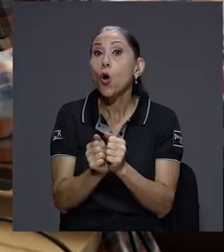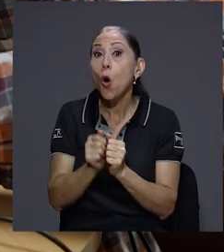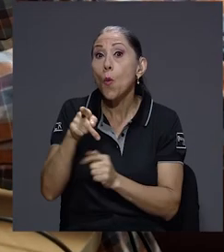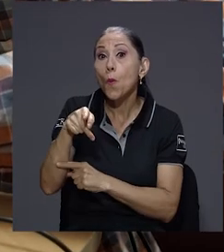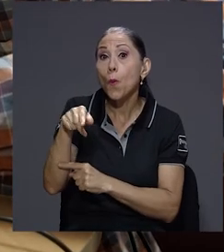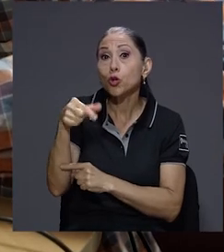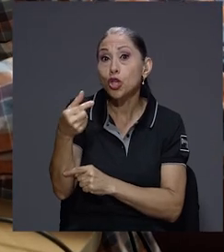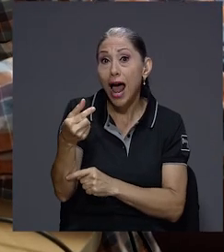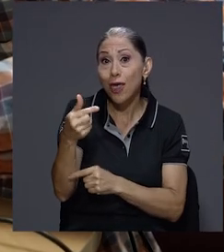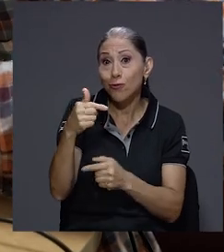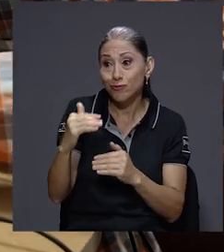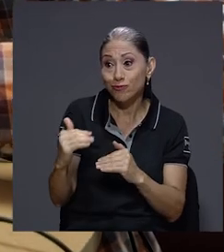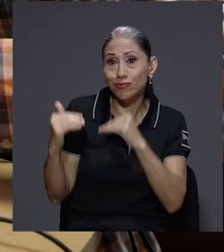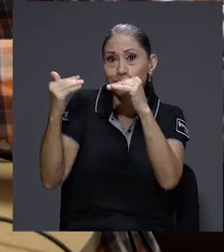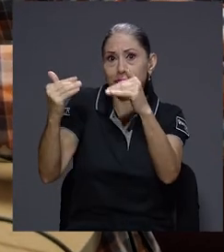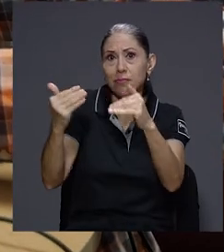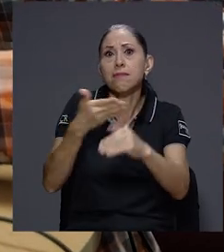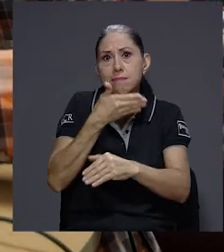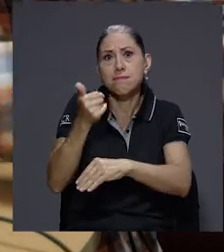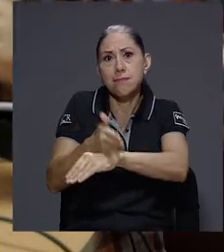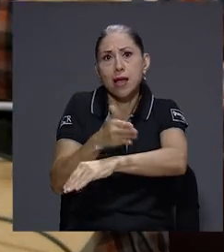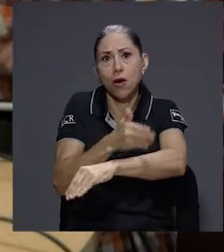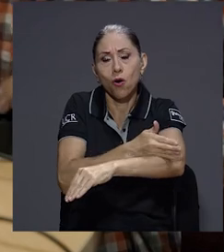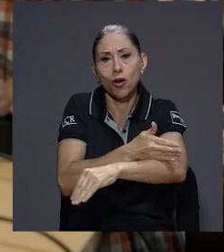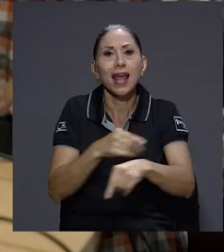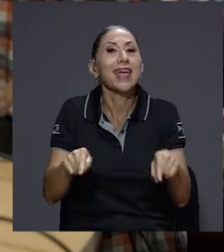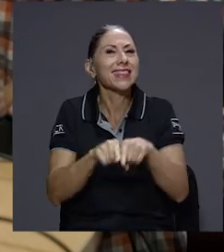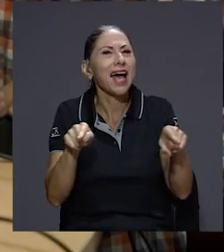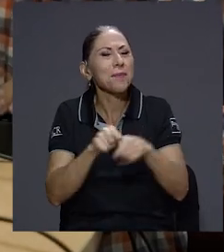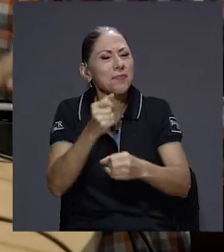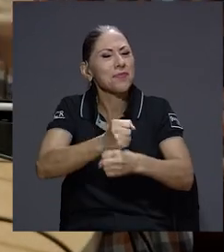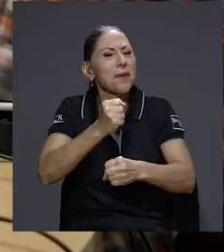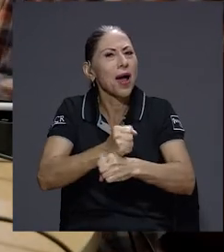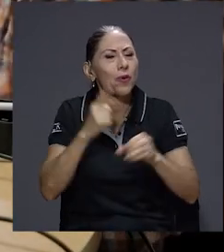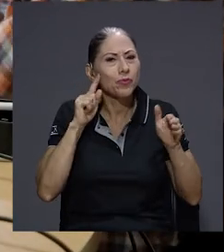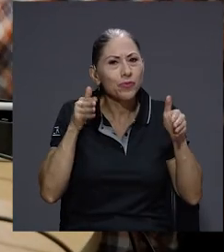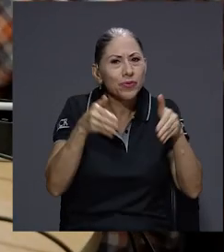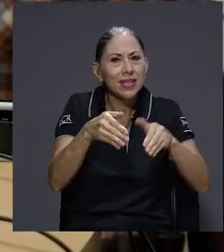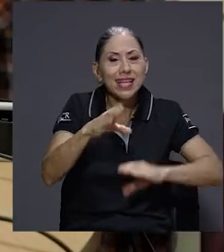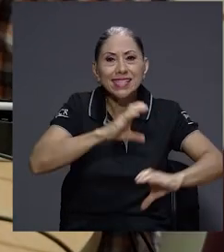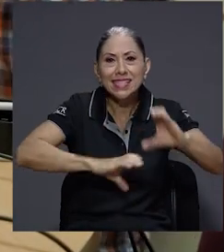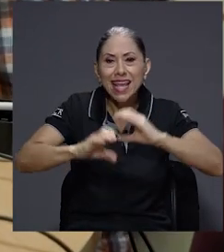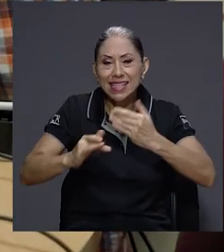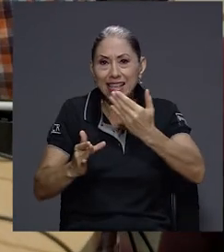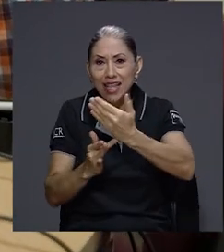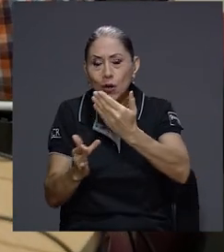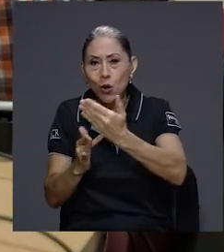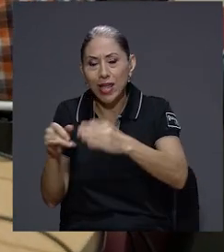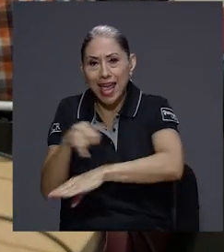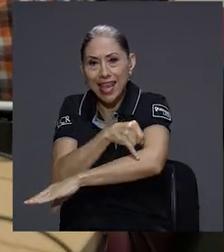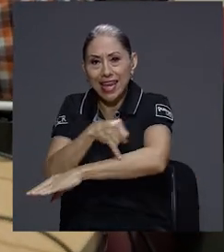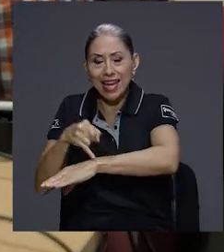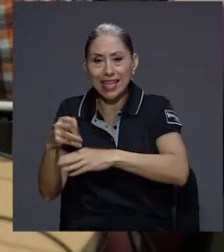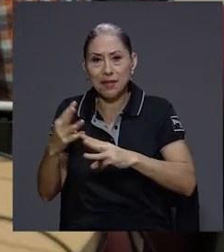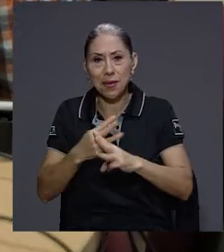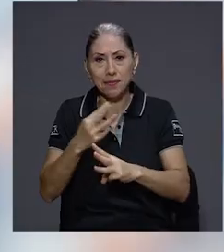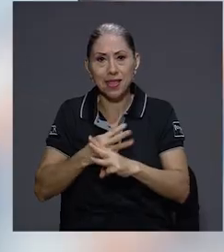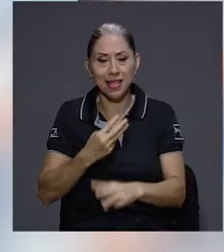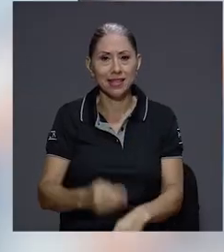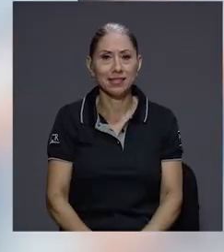Por otra parte, se evidencia que la estructura ocupacional se mueve hacia los sectores de ciencia, tecnología, ingenierías y matemáticas.